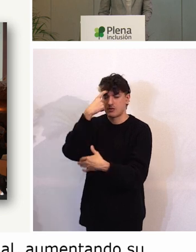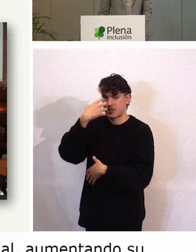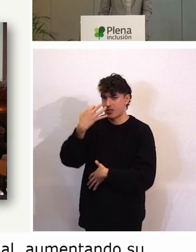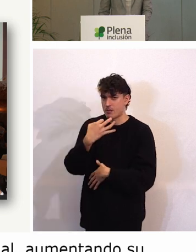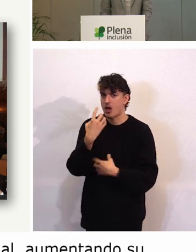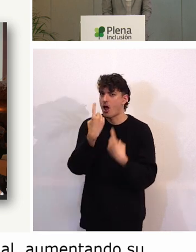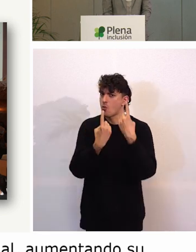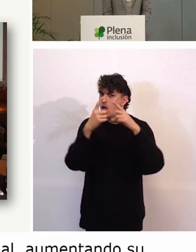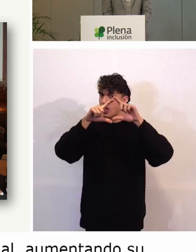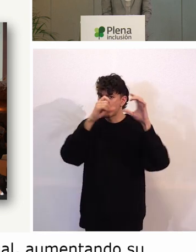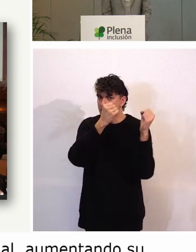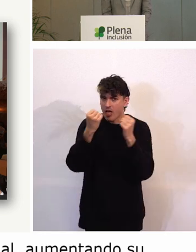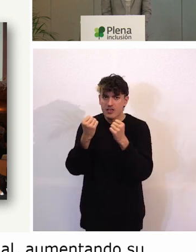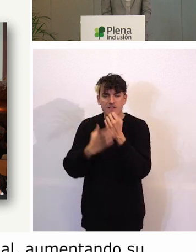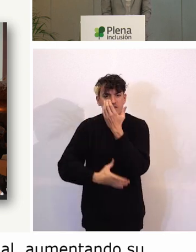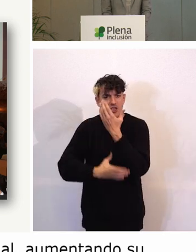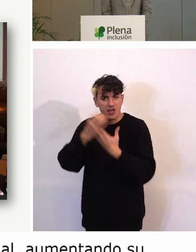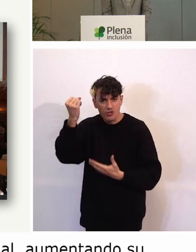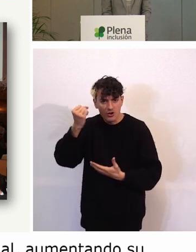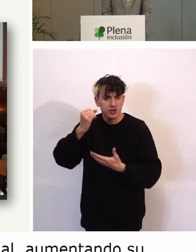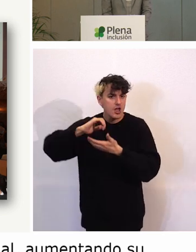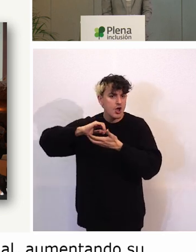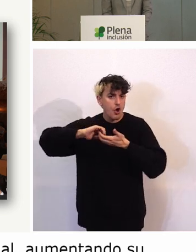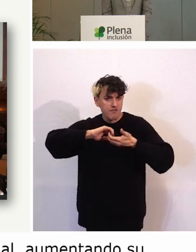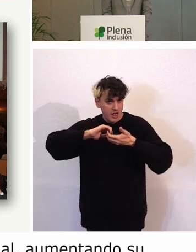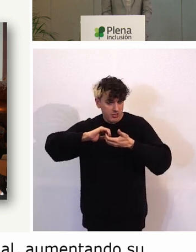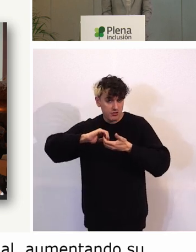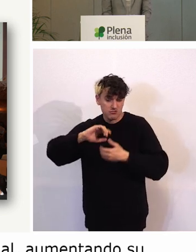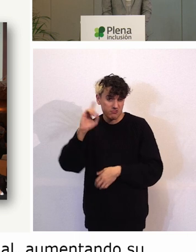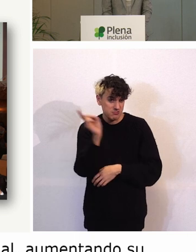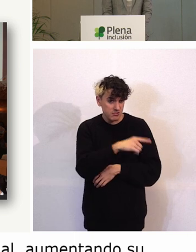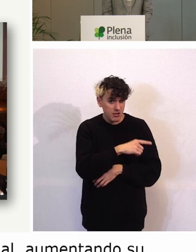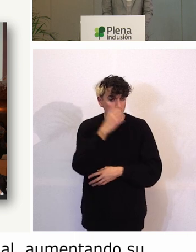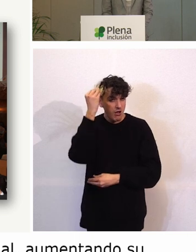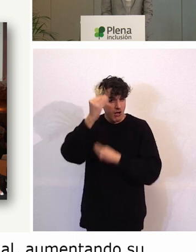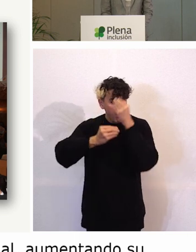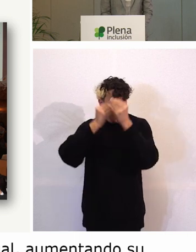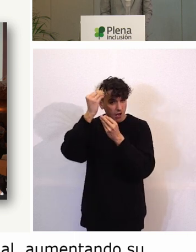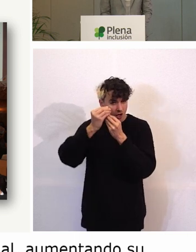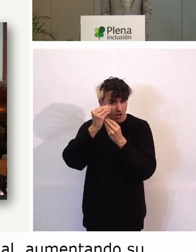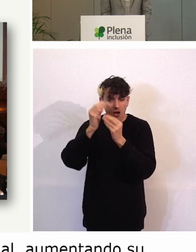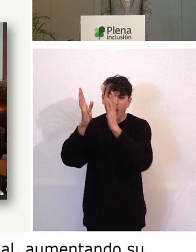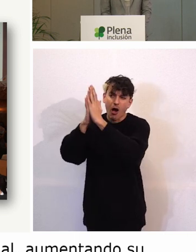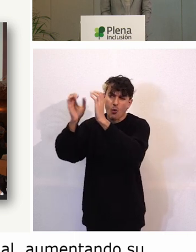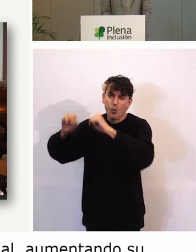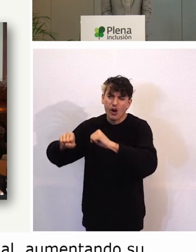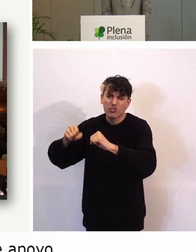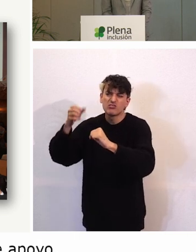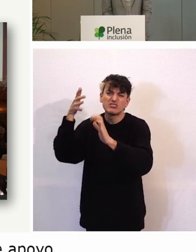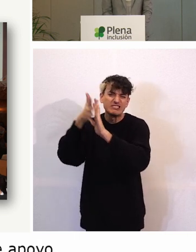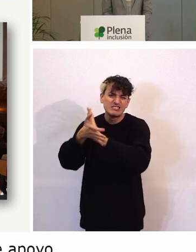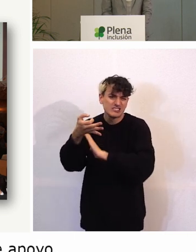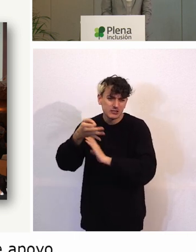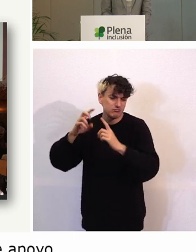federaciones y la propia confederación reflexionan sobre las implicaciones que tiene este acuerdo y